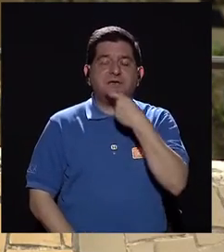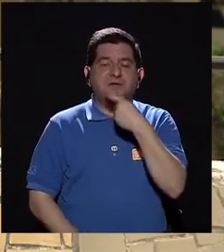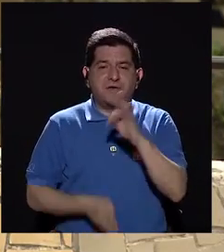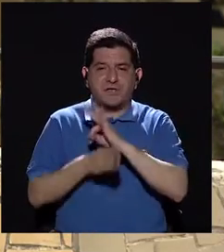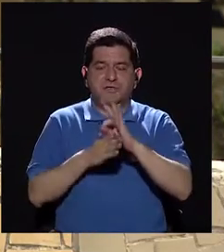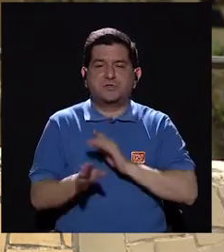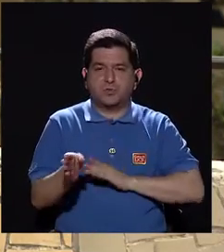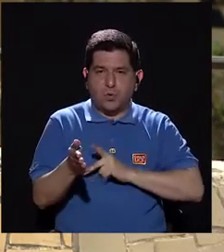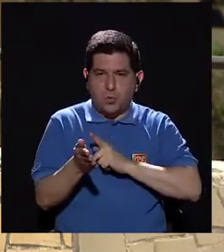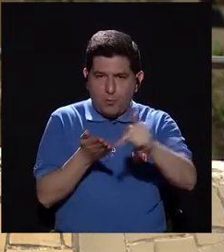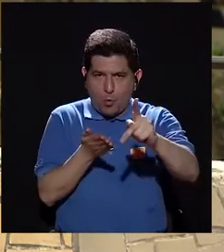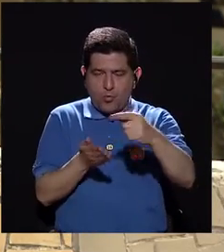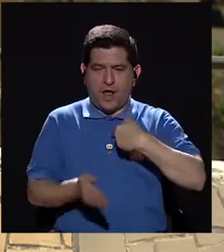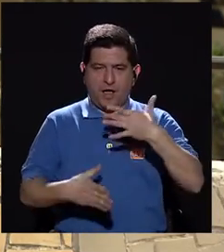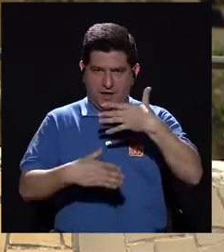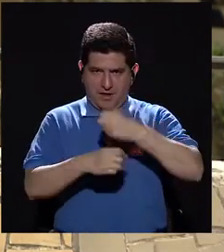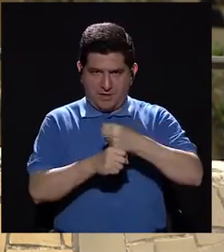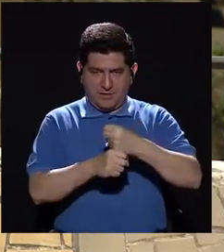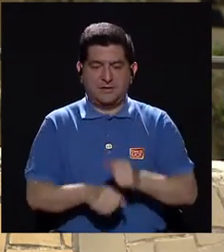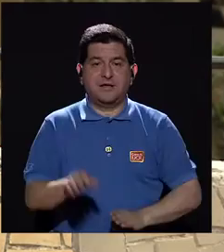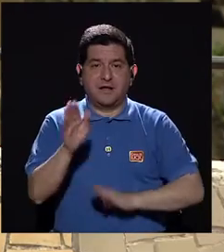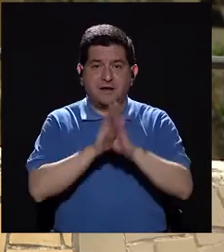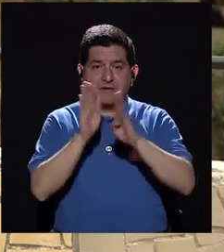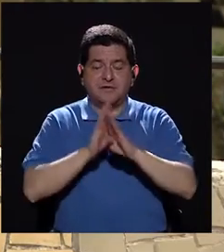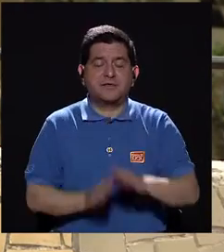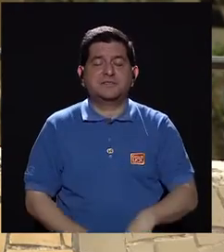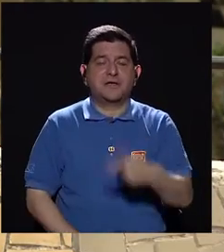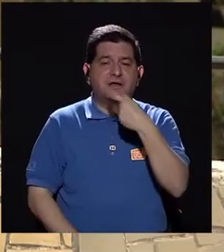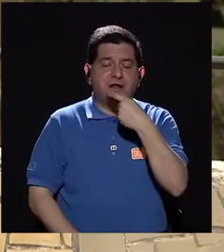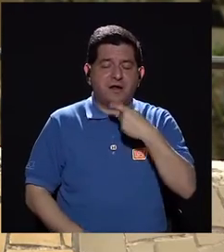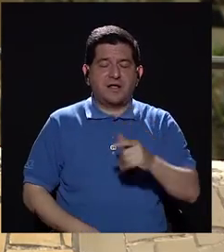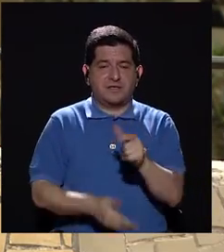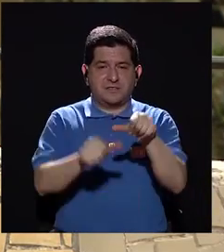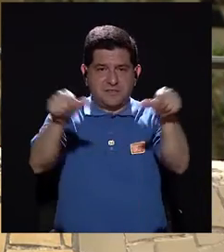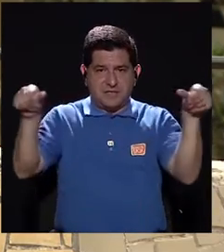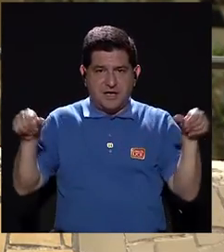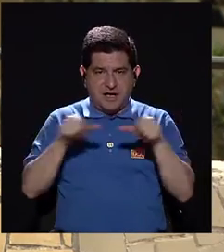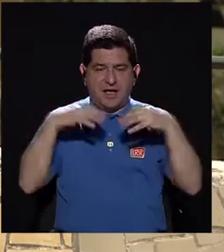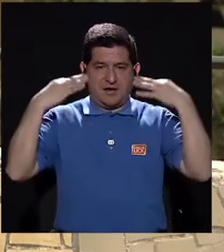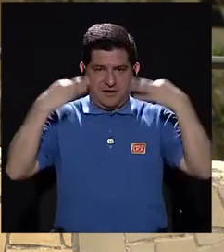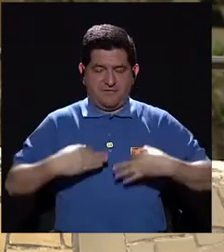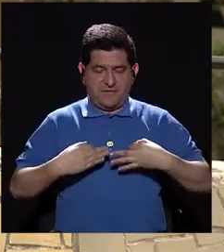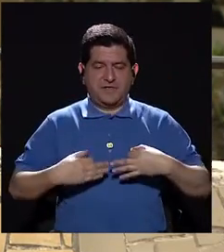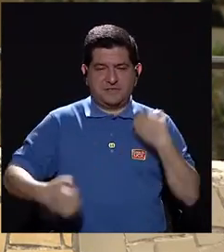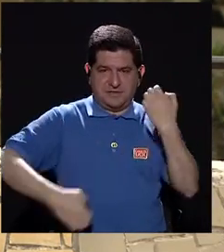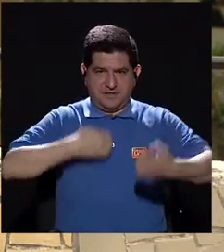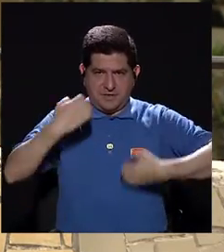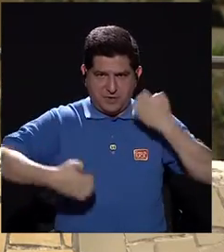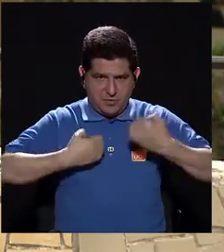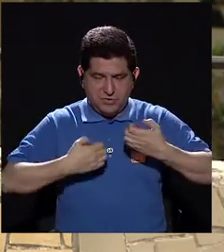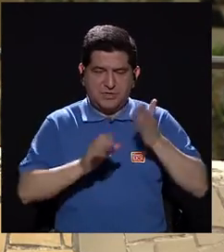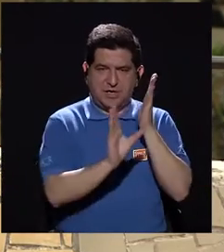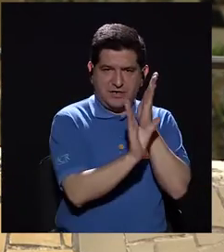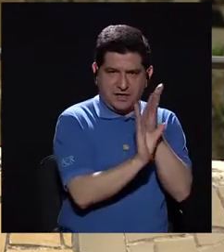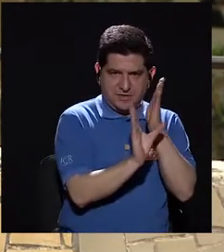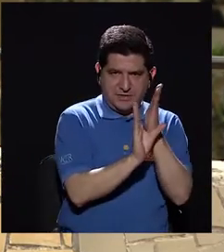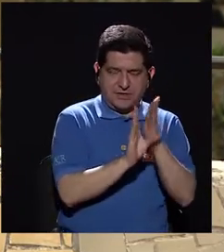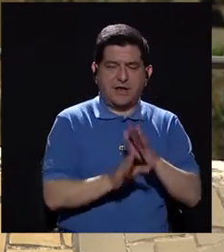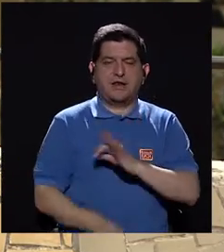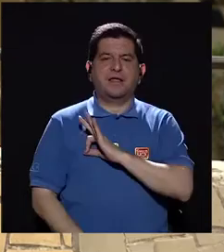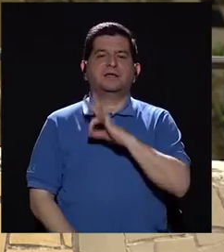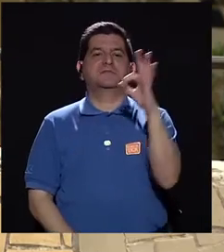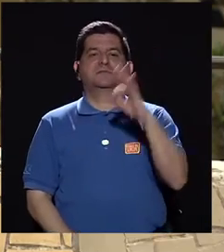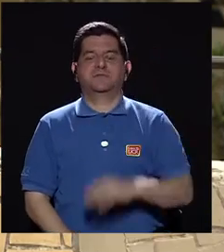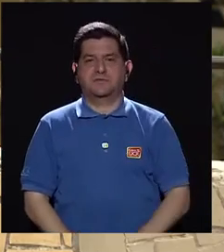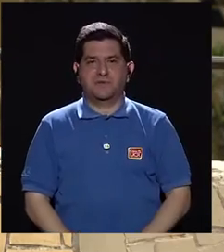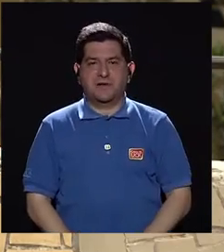risoterapia pura, que es lo que yo hago, que es desarrollar la risa dentro del área física, emocional, psicológica